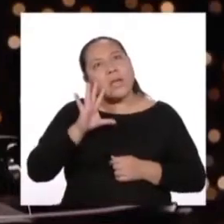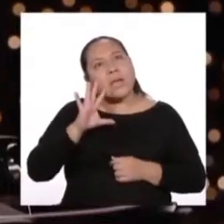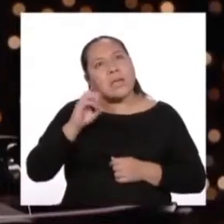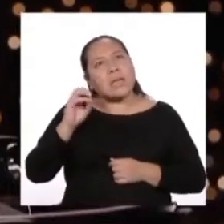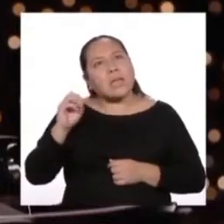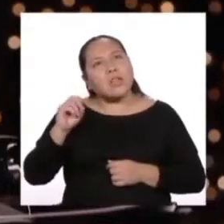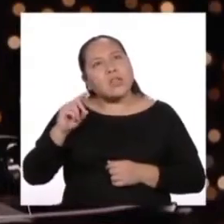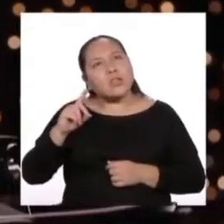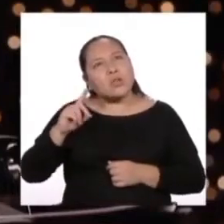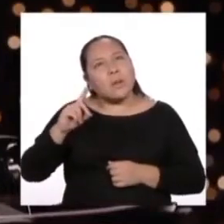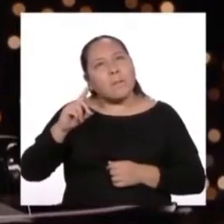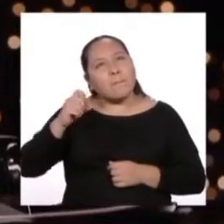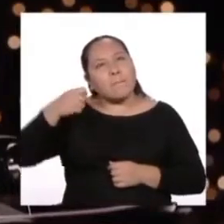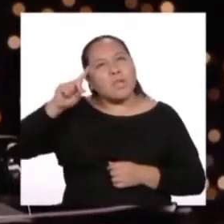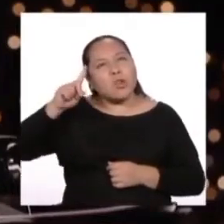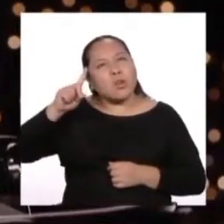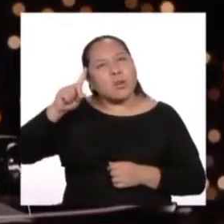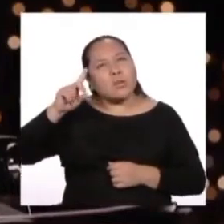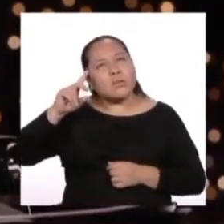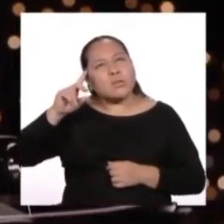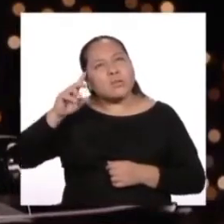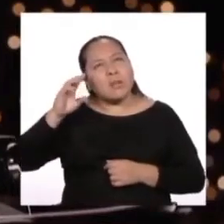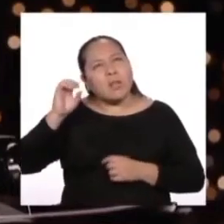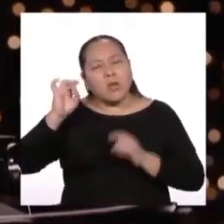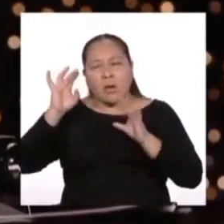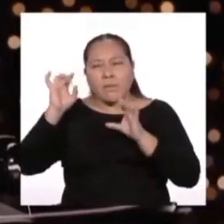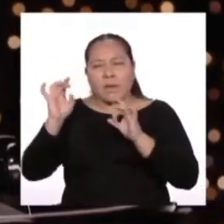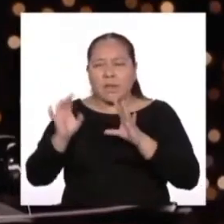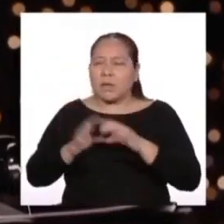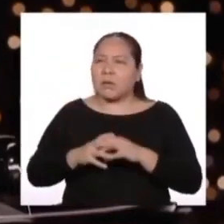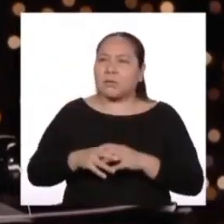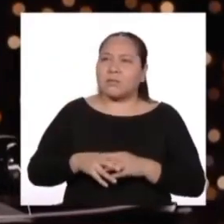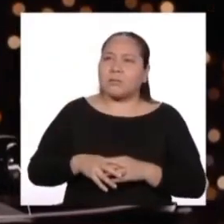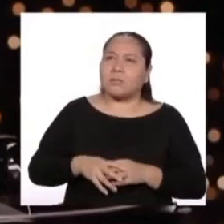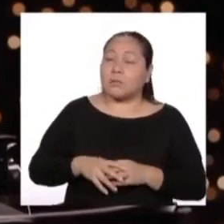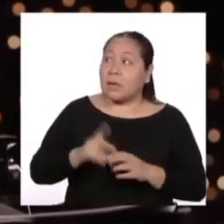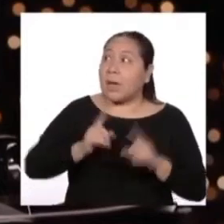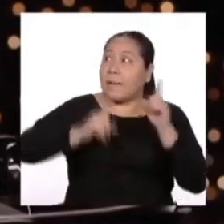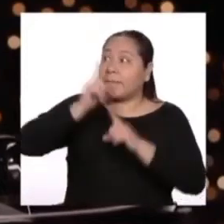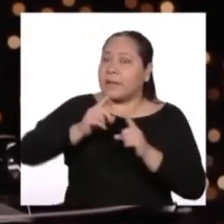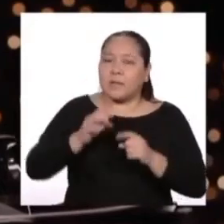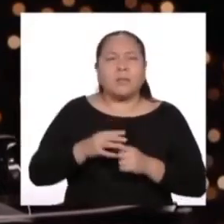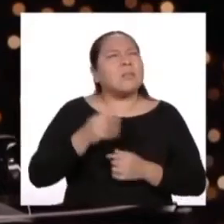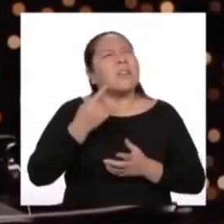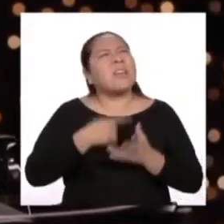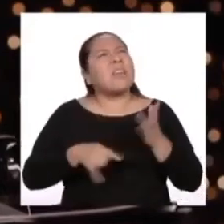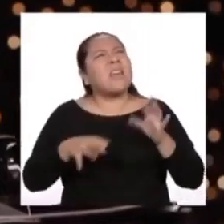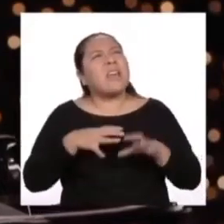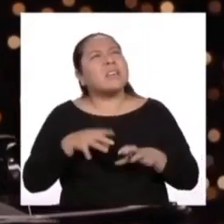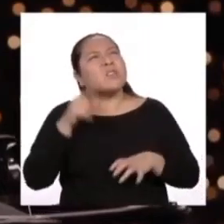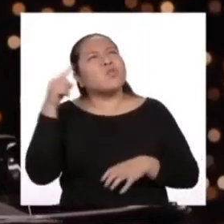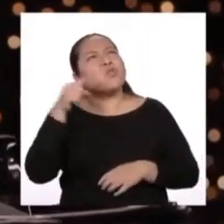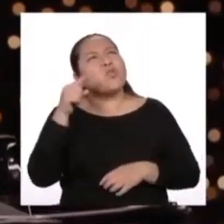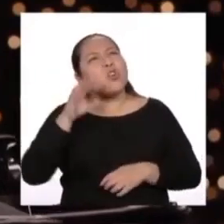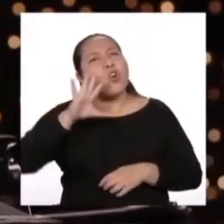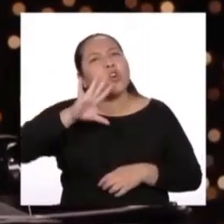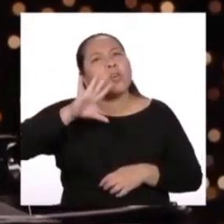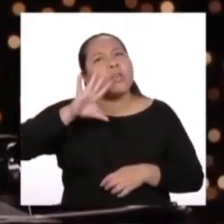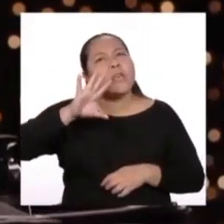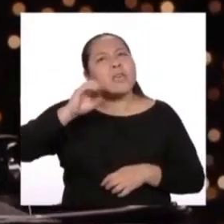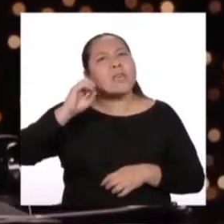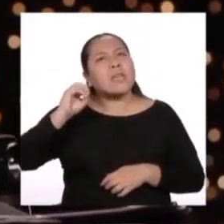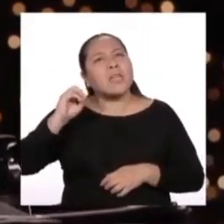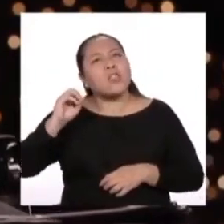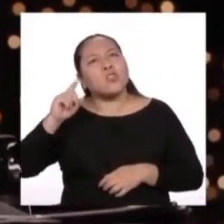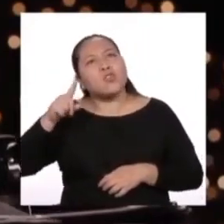cositas que vi. ¿Abejas? Estrellas. No me molestes, estoy muy ocupada. ¿Y qué haces tú con quinientos millones de estrellas?